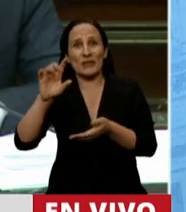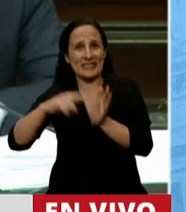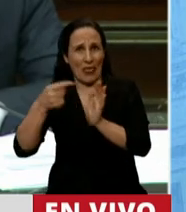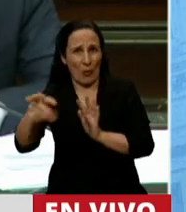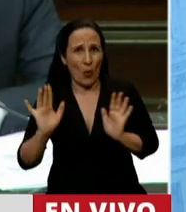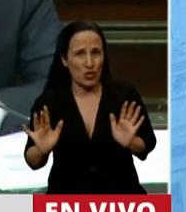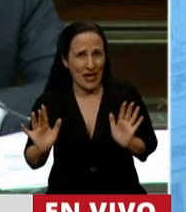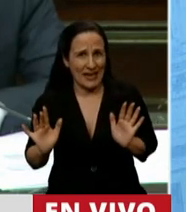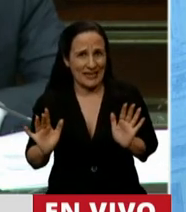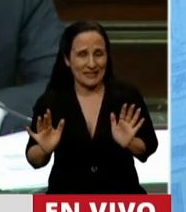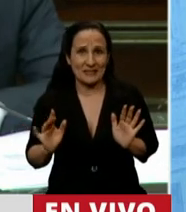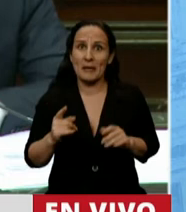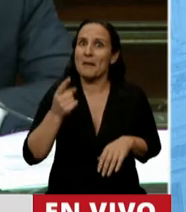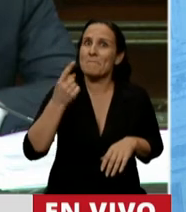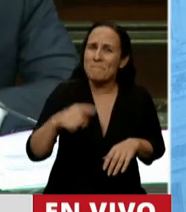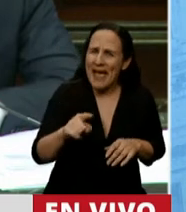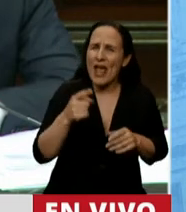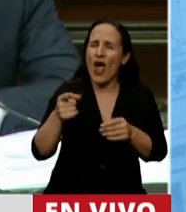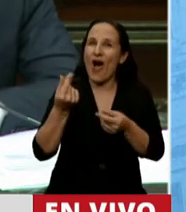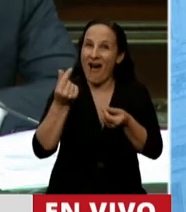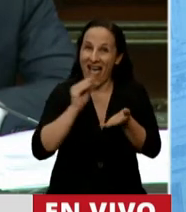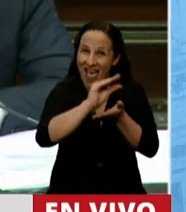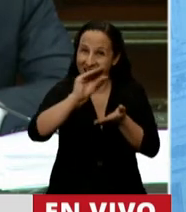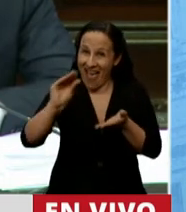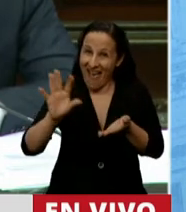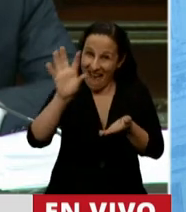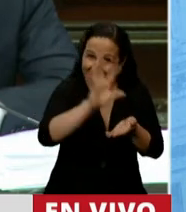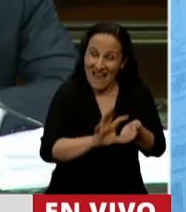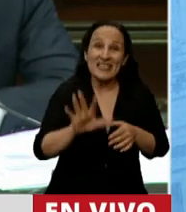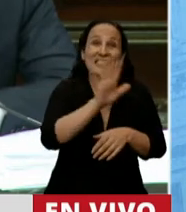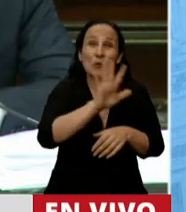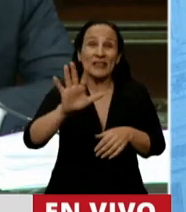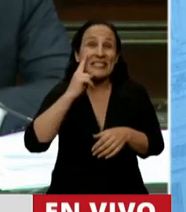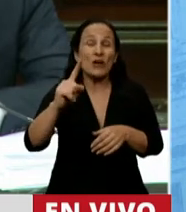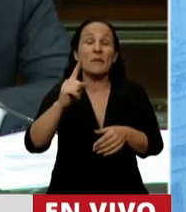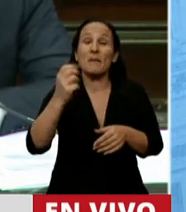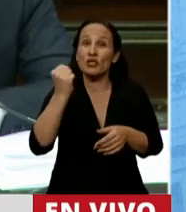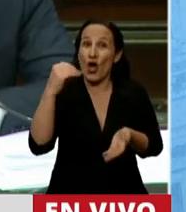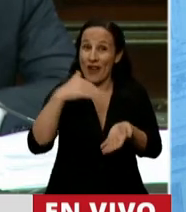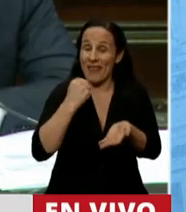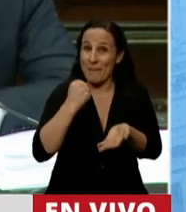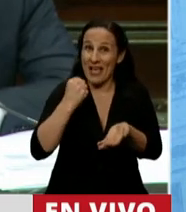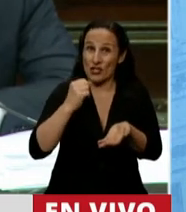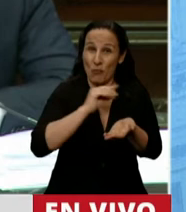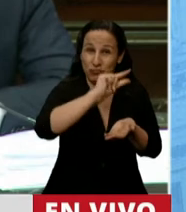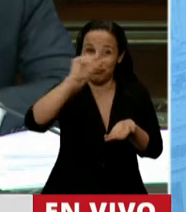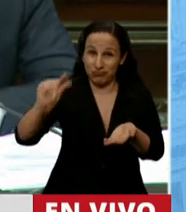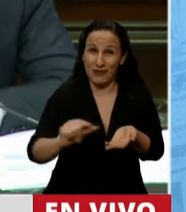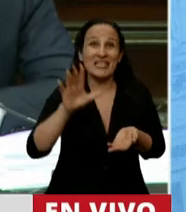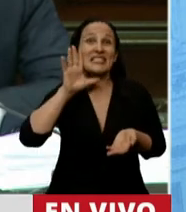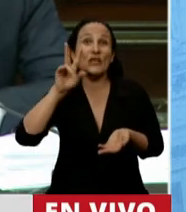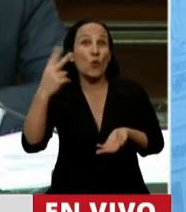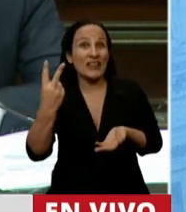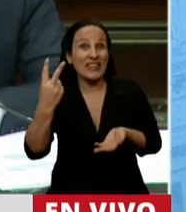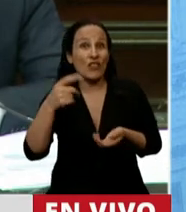si vamos a las asistencias financieras directas de 55 mil millones de pesos que se distribuyeron, 52 mil